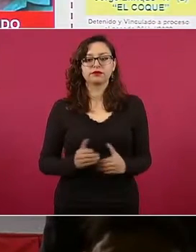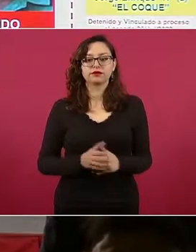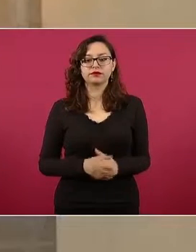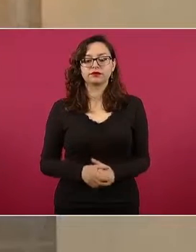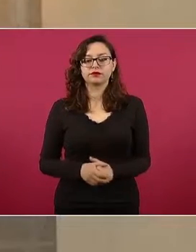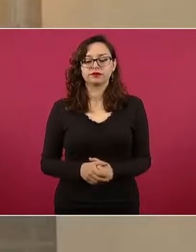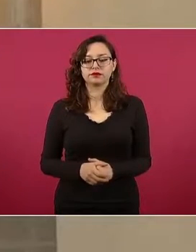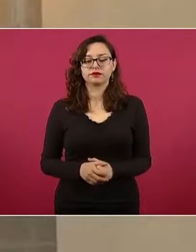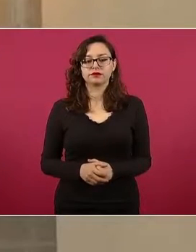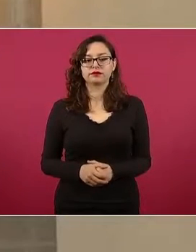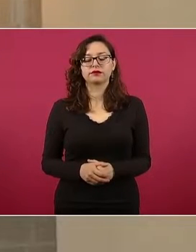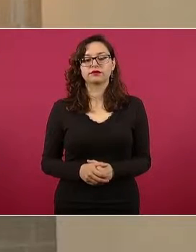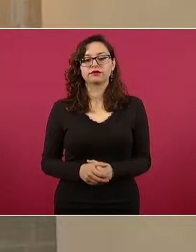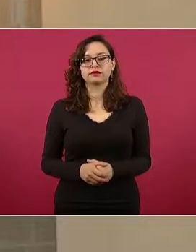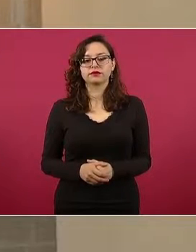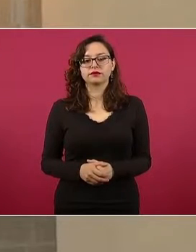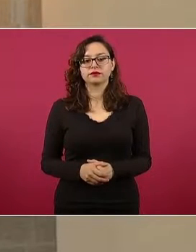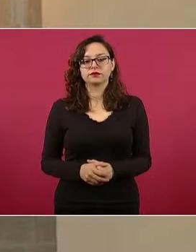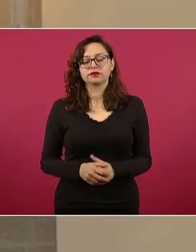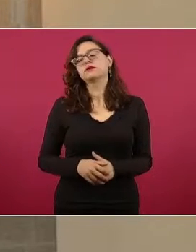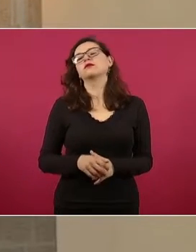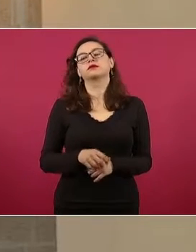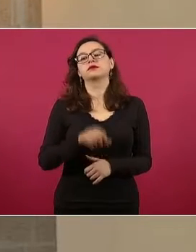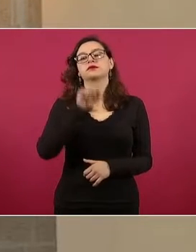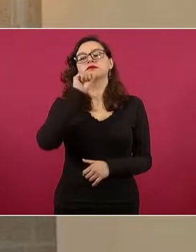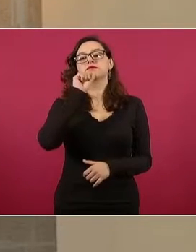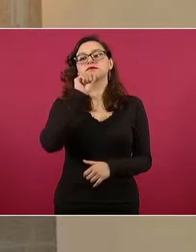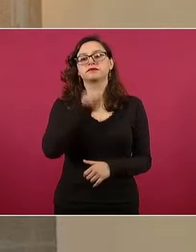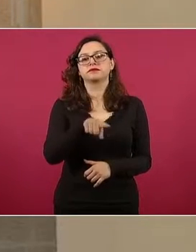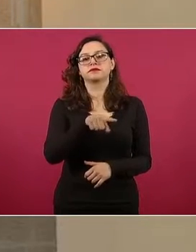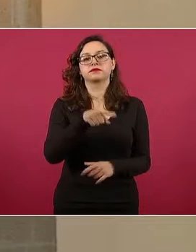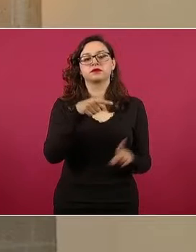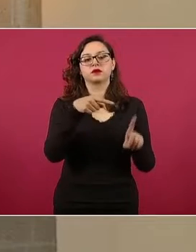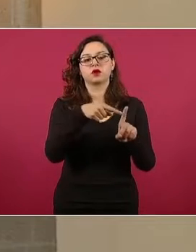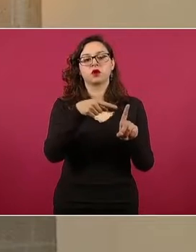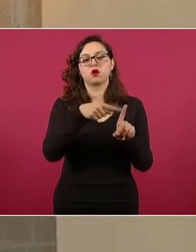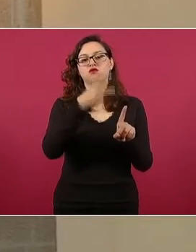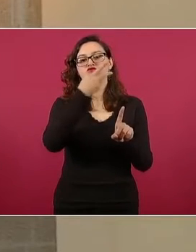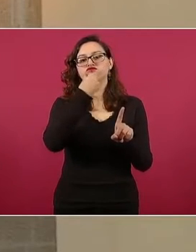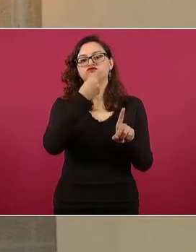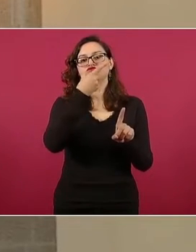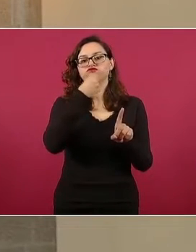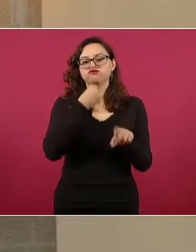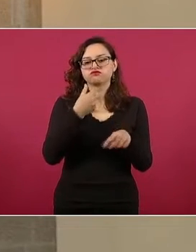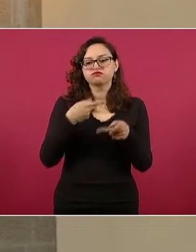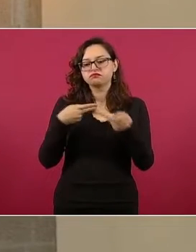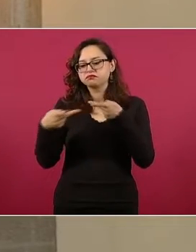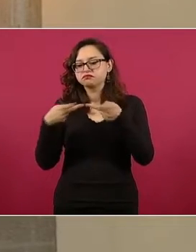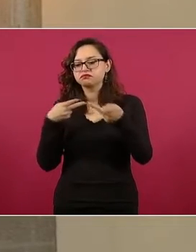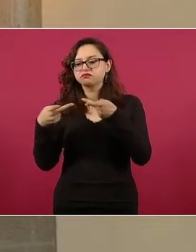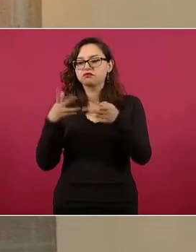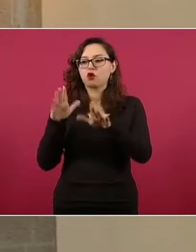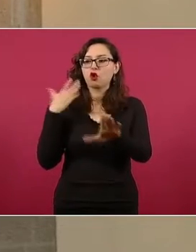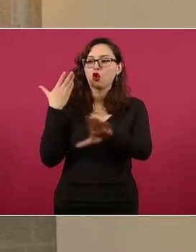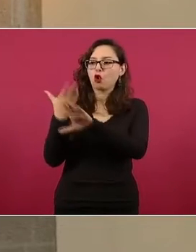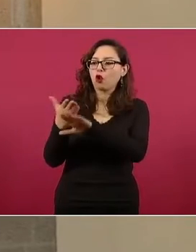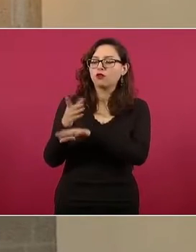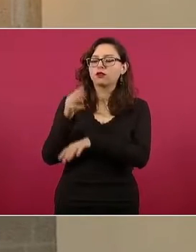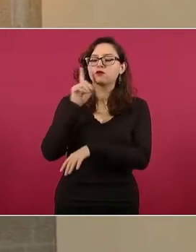También informamos de la detención de presunto coautor material de feminicidio de María Jesús